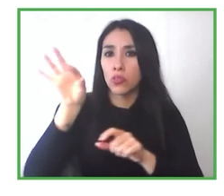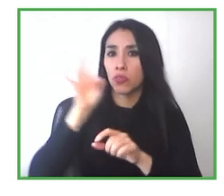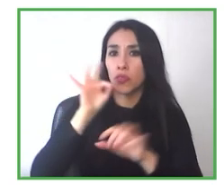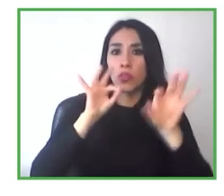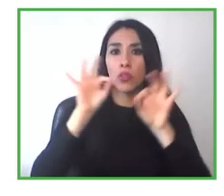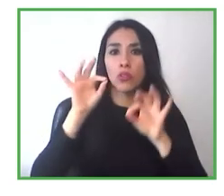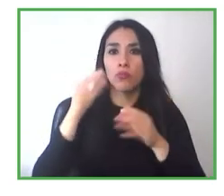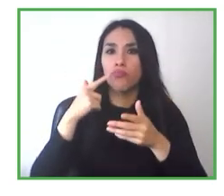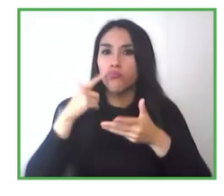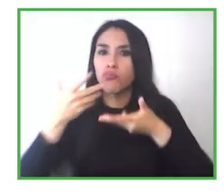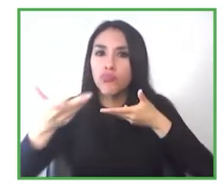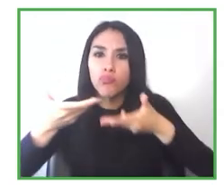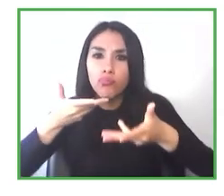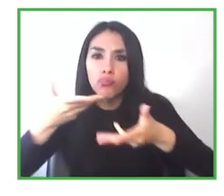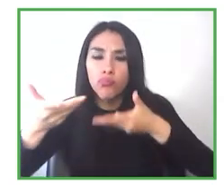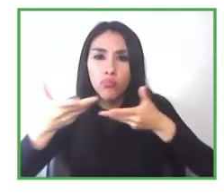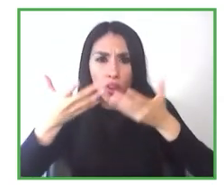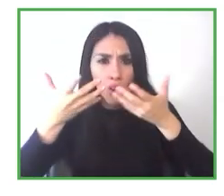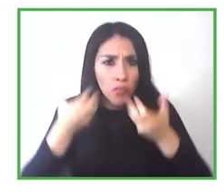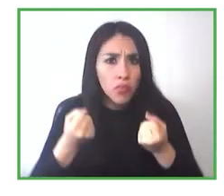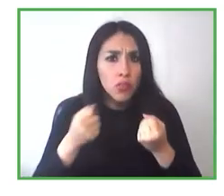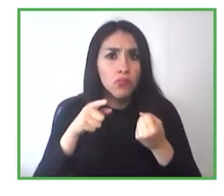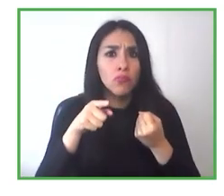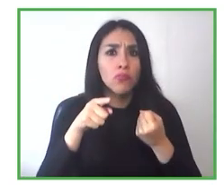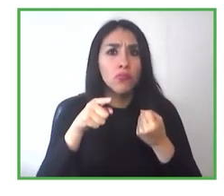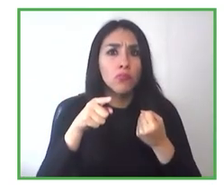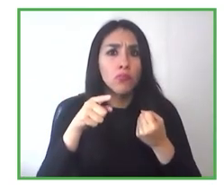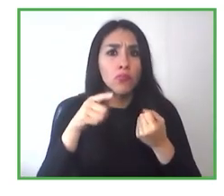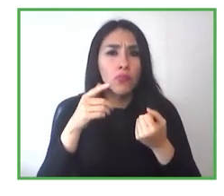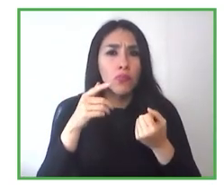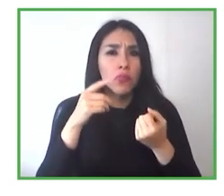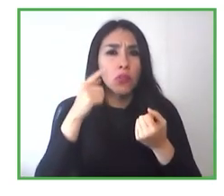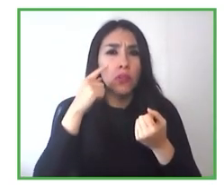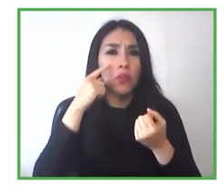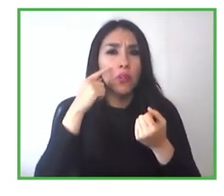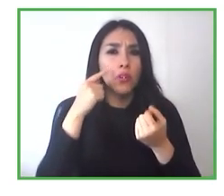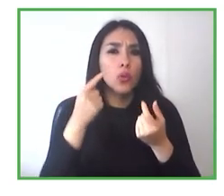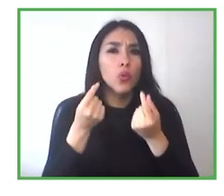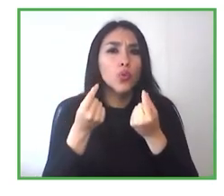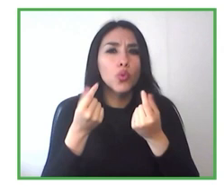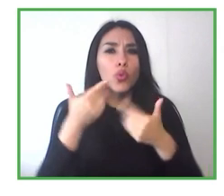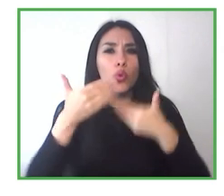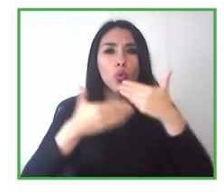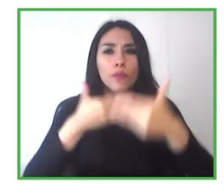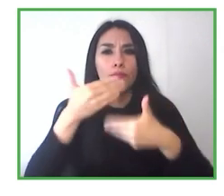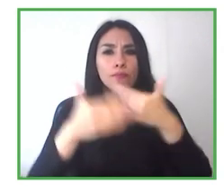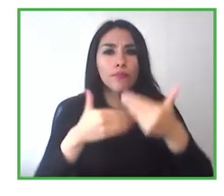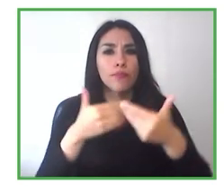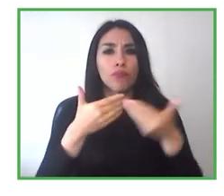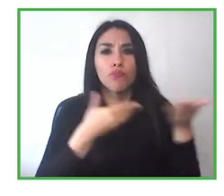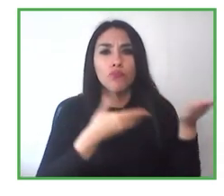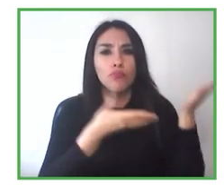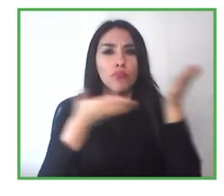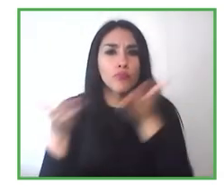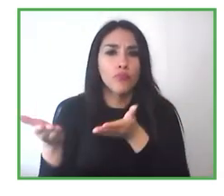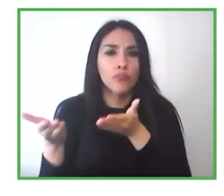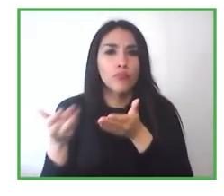requiere la empresa para ser más productivo. Canerva, te dejo para que nos cuentes un poco más de cómo funciona.